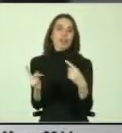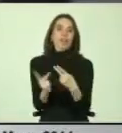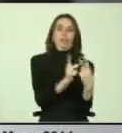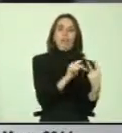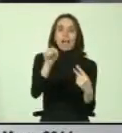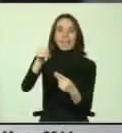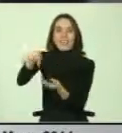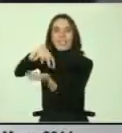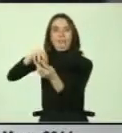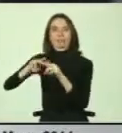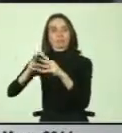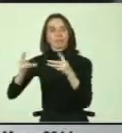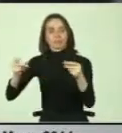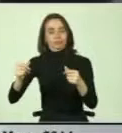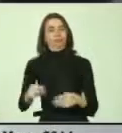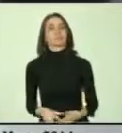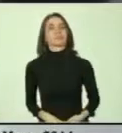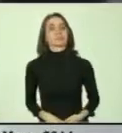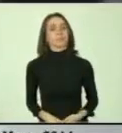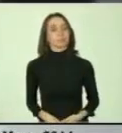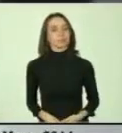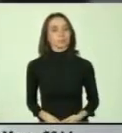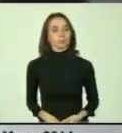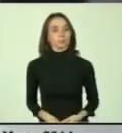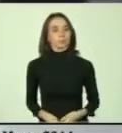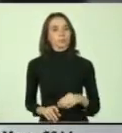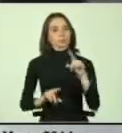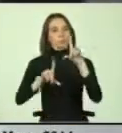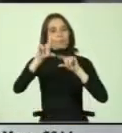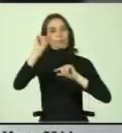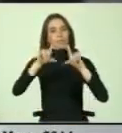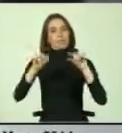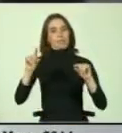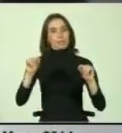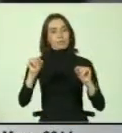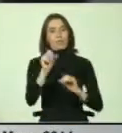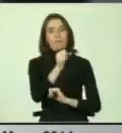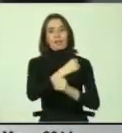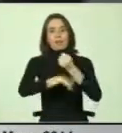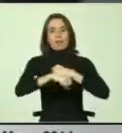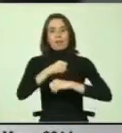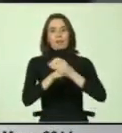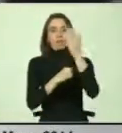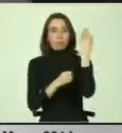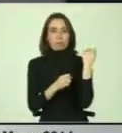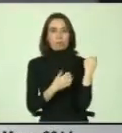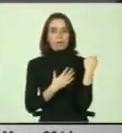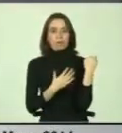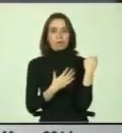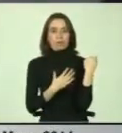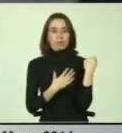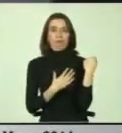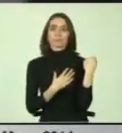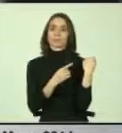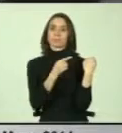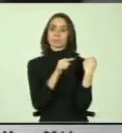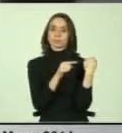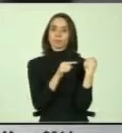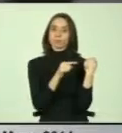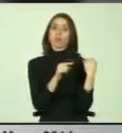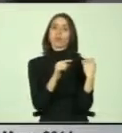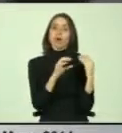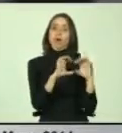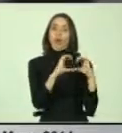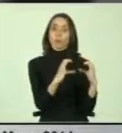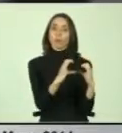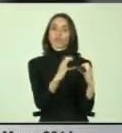Otro de, bueno, solo para dar alguna estadística, el año pasado, según información aportada por nuestras propias corporaciones de